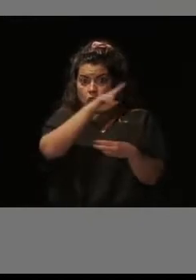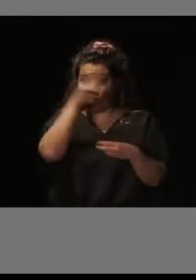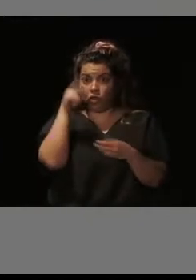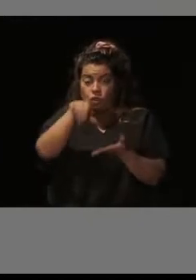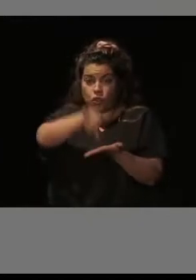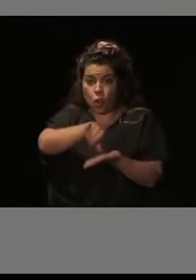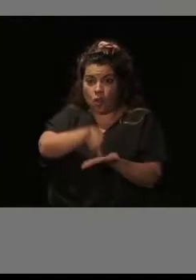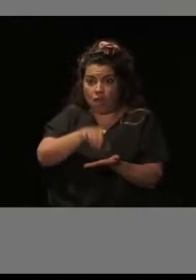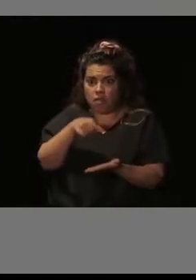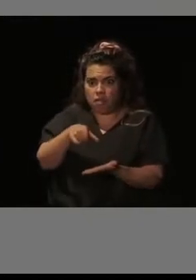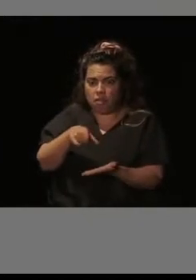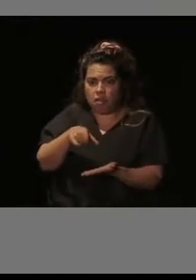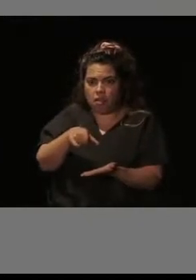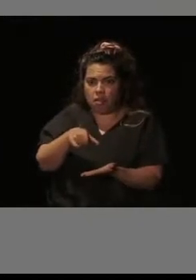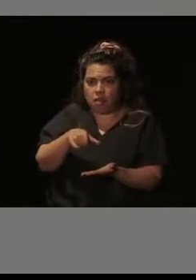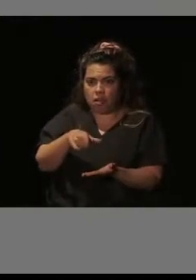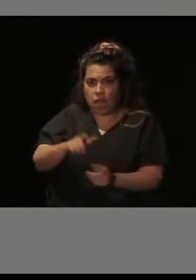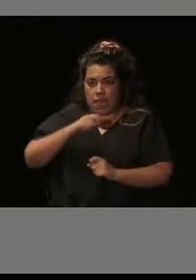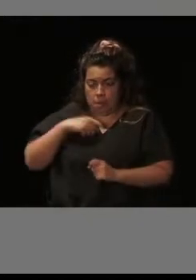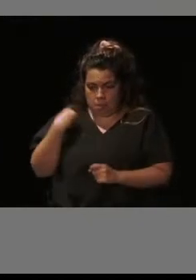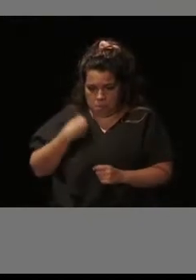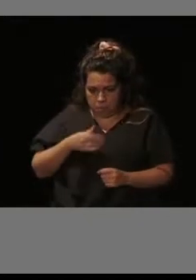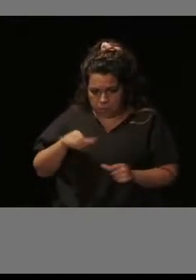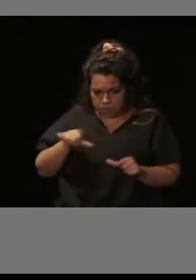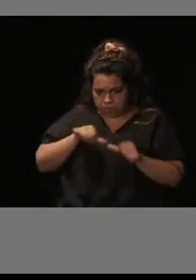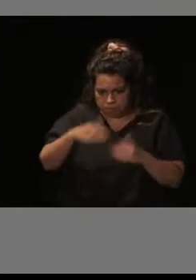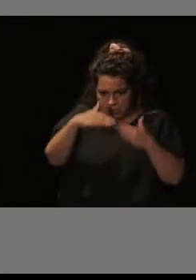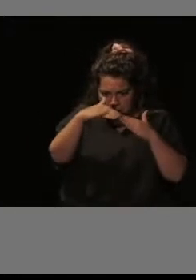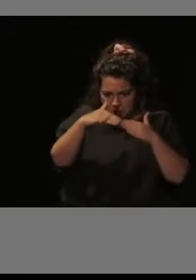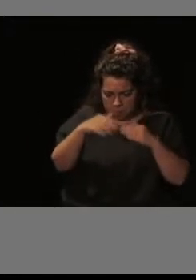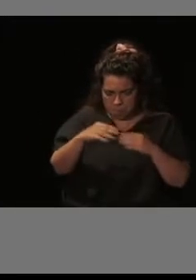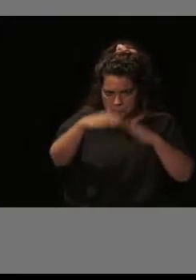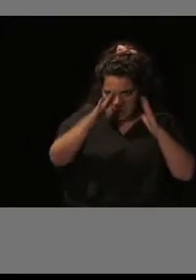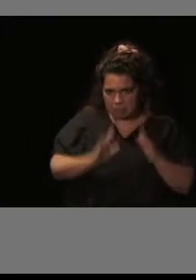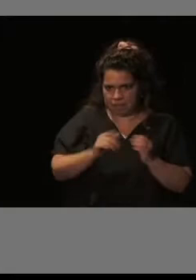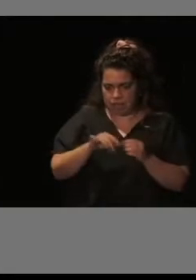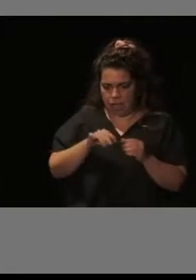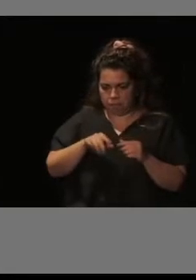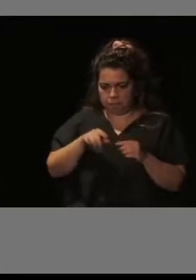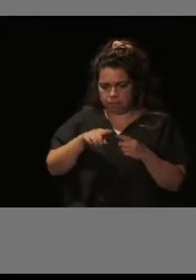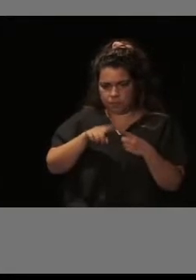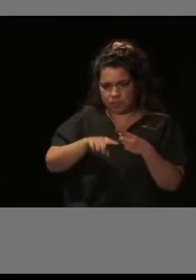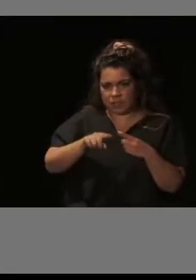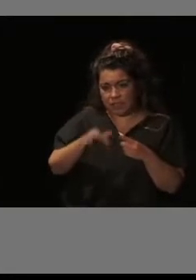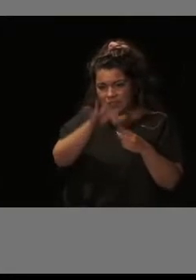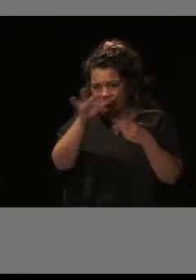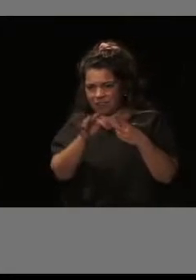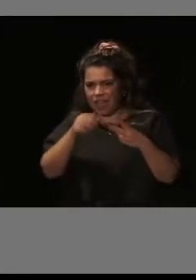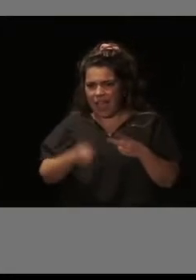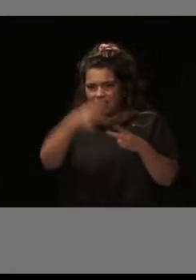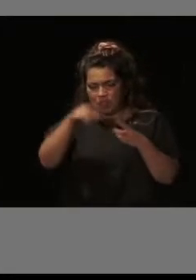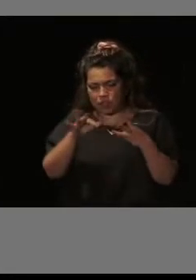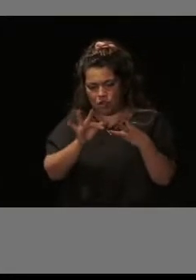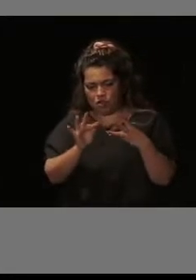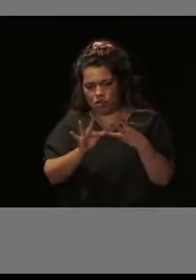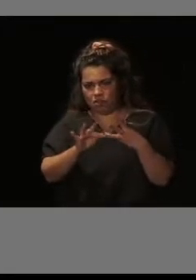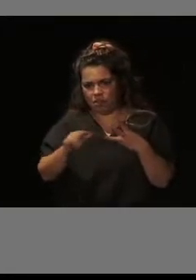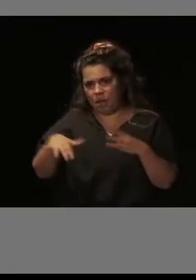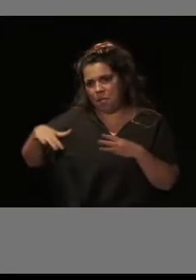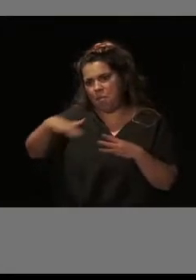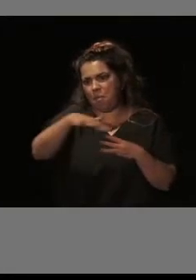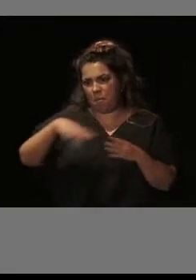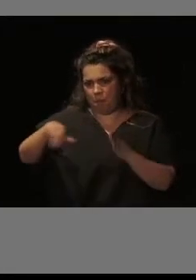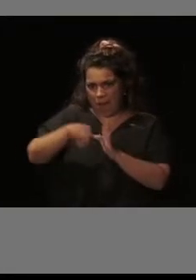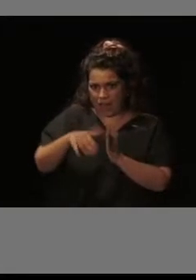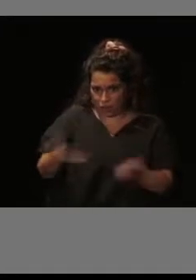actuando desde el nivel de la vivienda al edificio y, por último, al barrio. La inversión municipal,